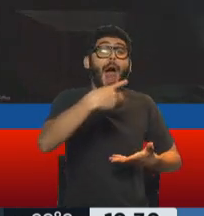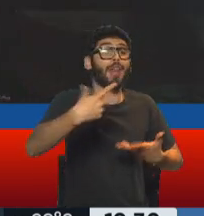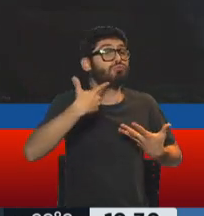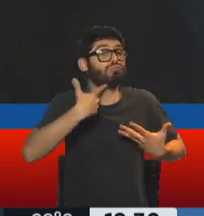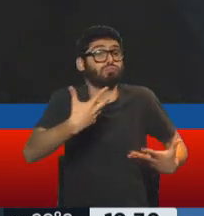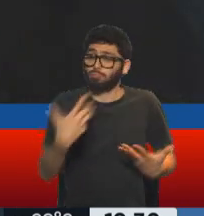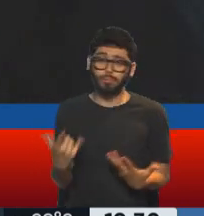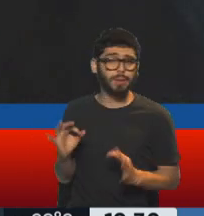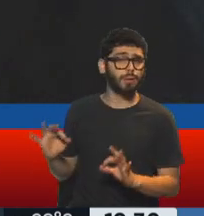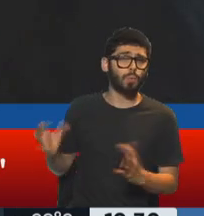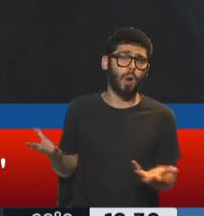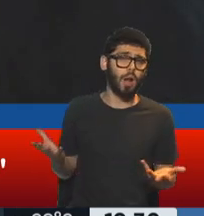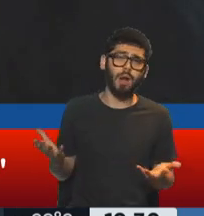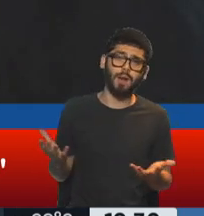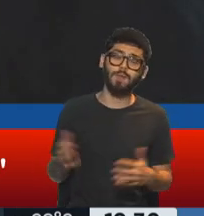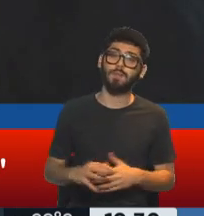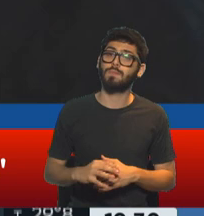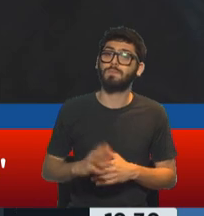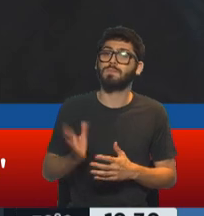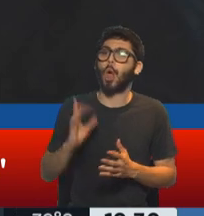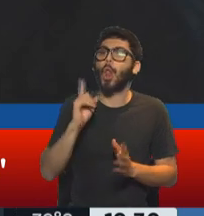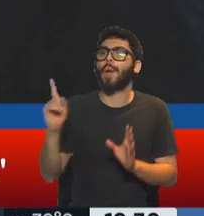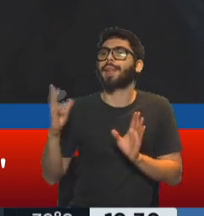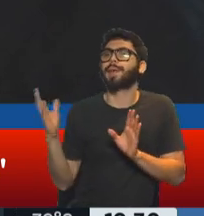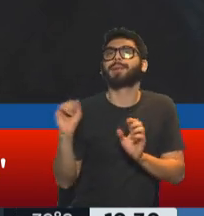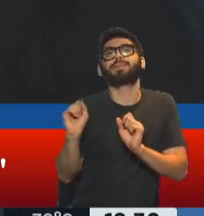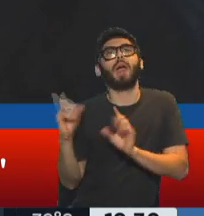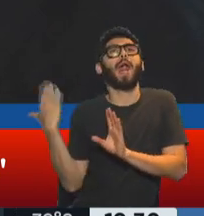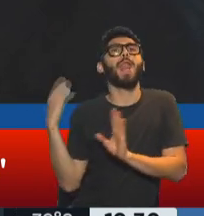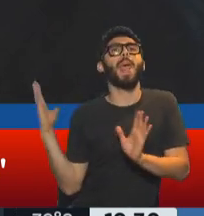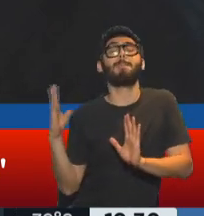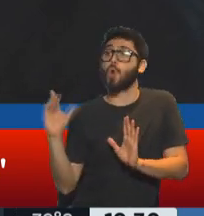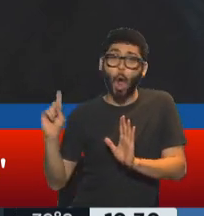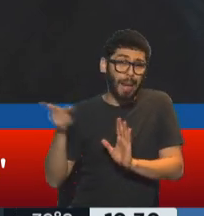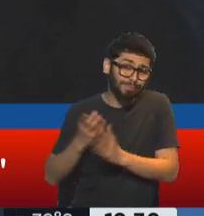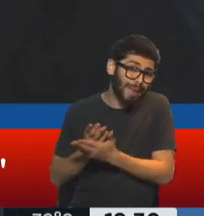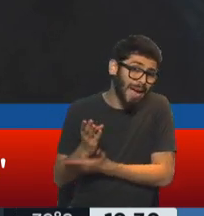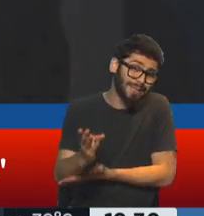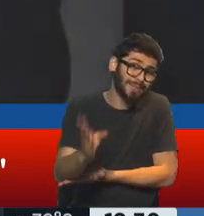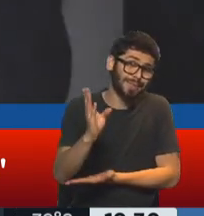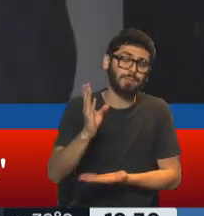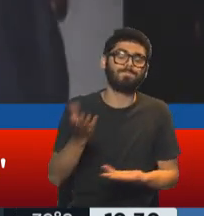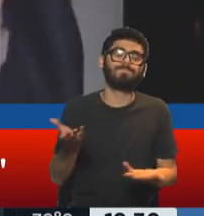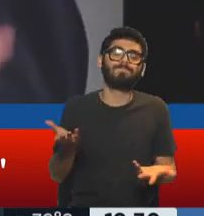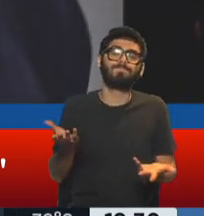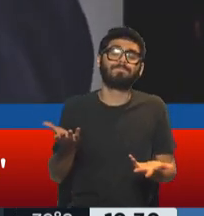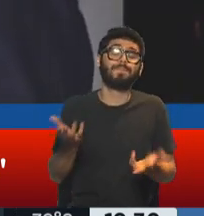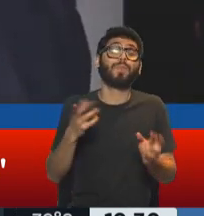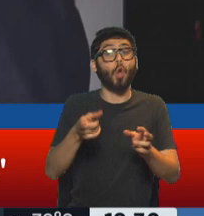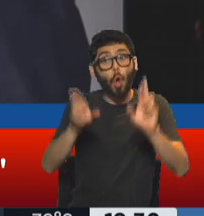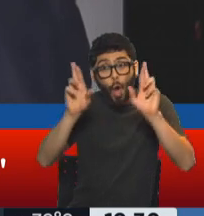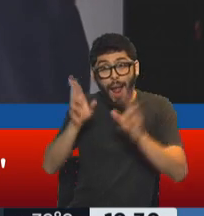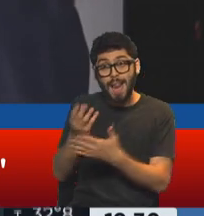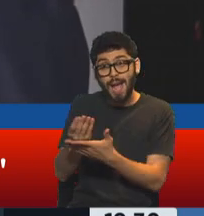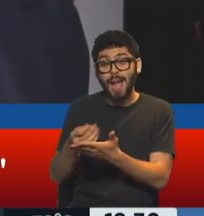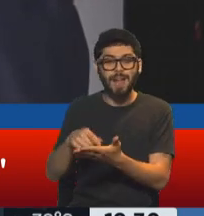va mucho más allá de su tiempo, y ojalá todos esos personajes que